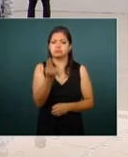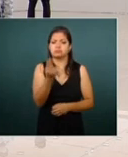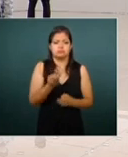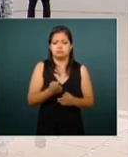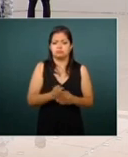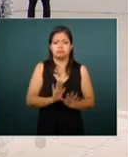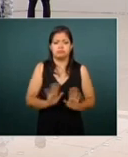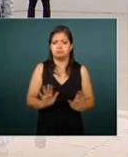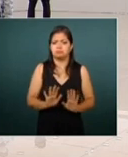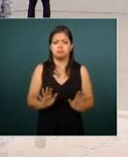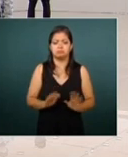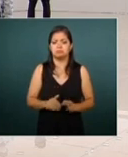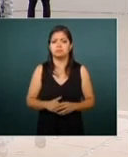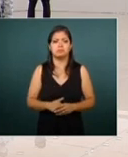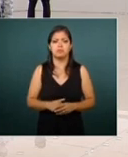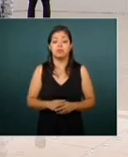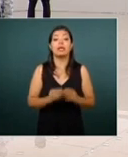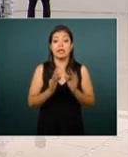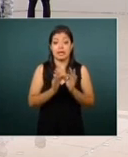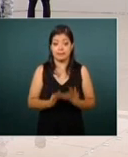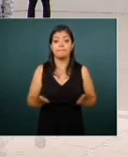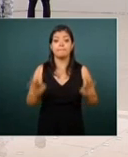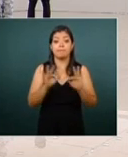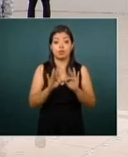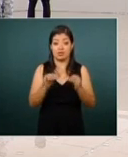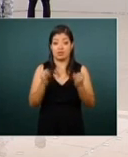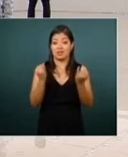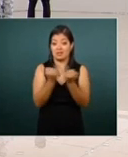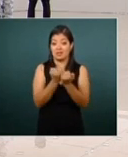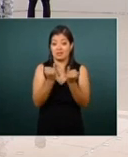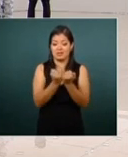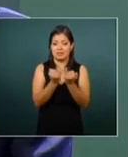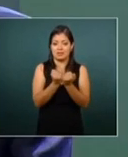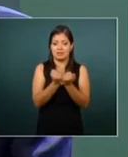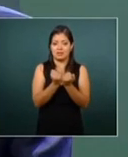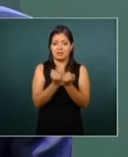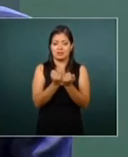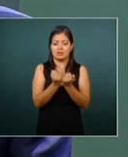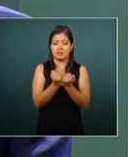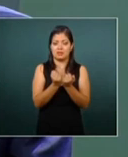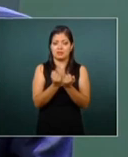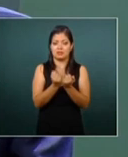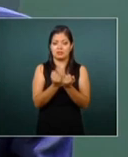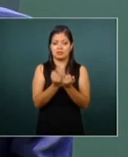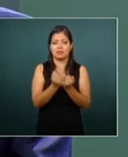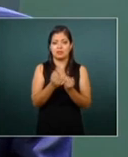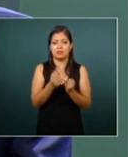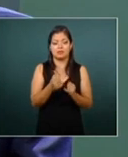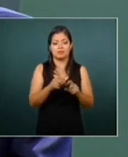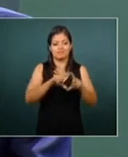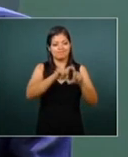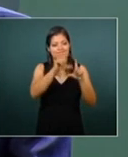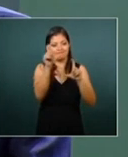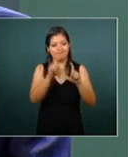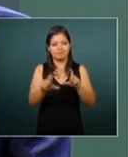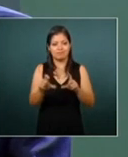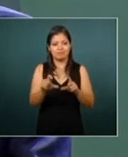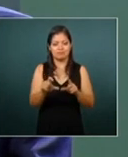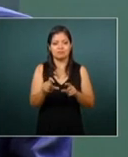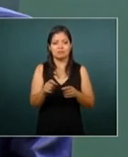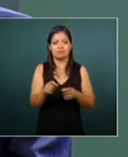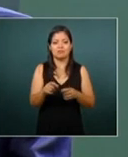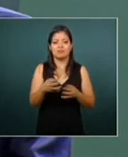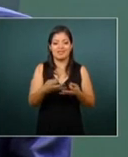es importante también recorrer el país a ras de